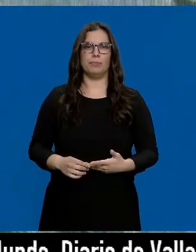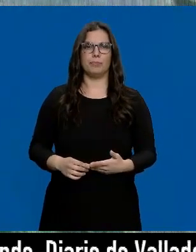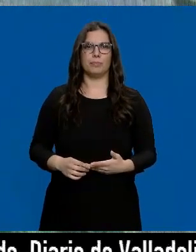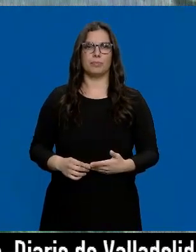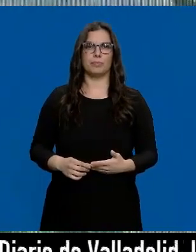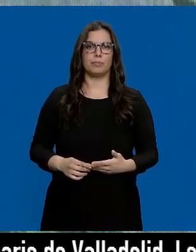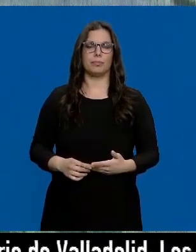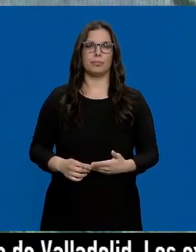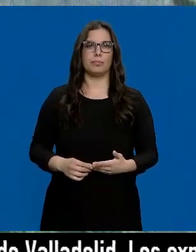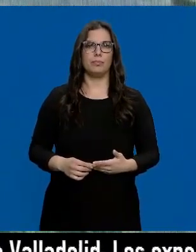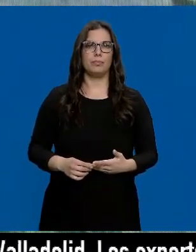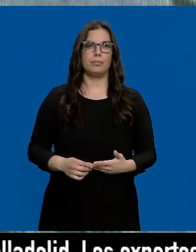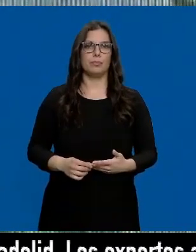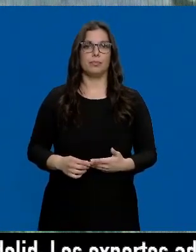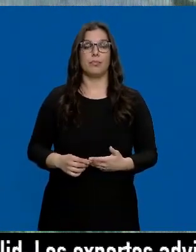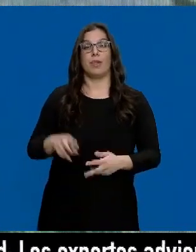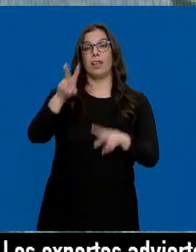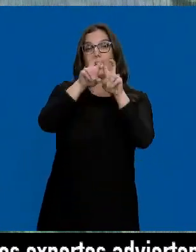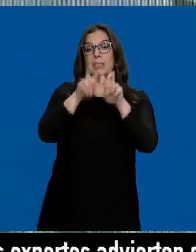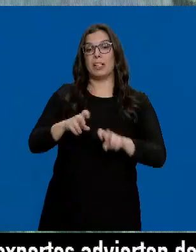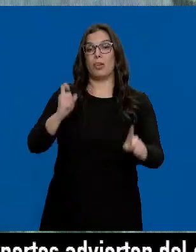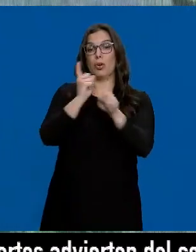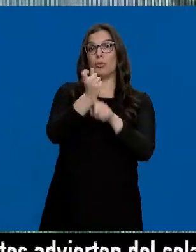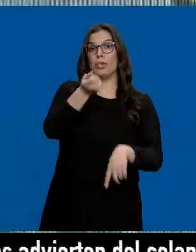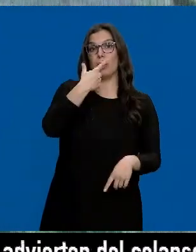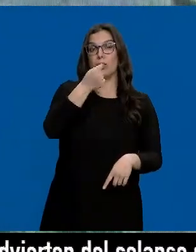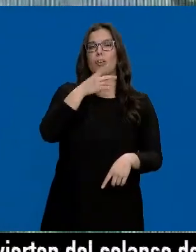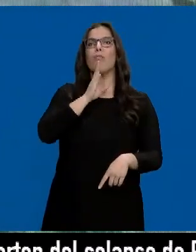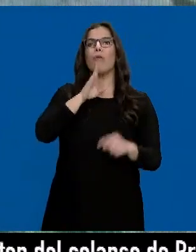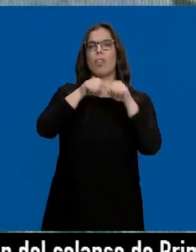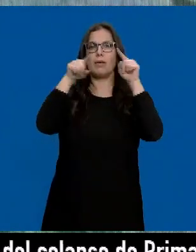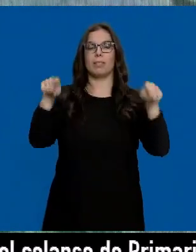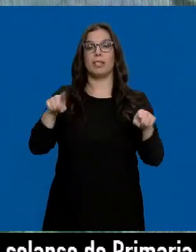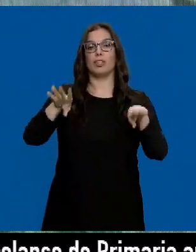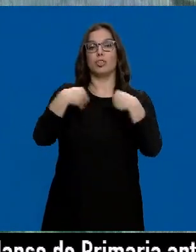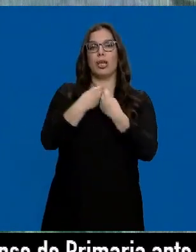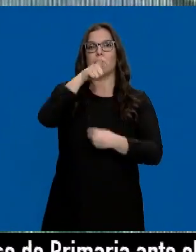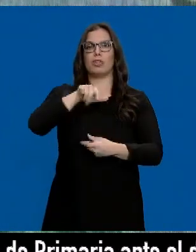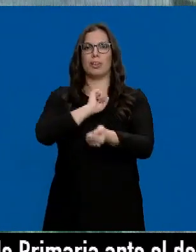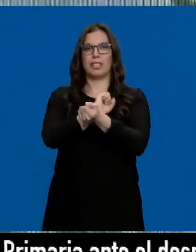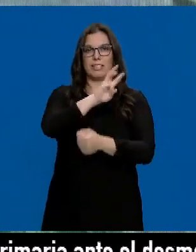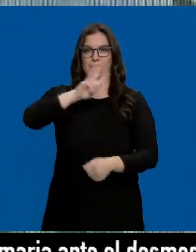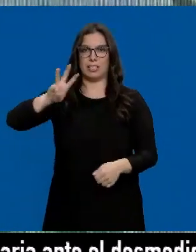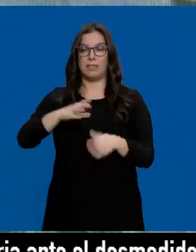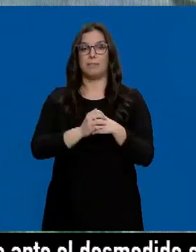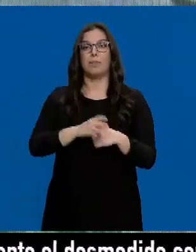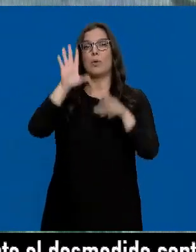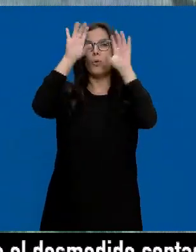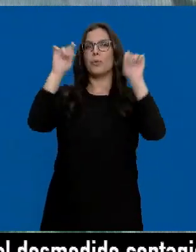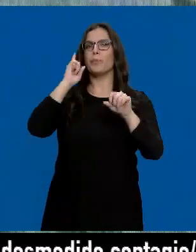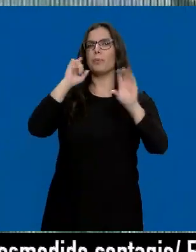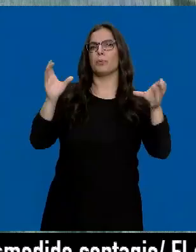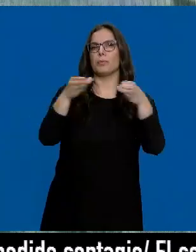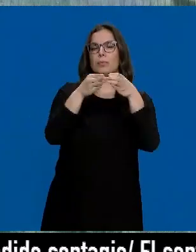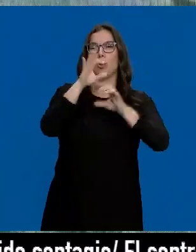Y gran operación antidroga la que se ha llevado a cabo en Segovia con 33 detenidos. La Guardia Civil ha desarticulado